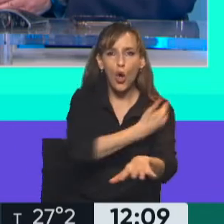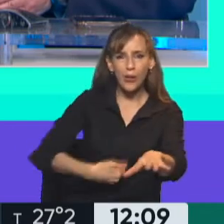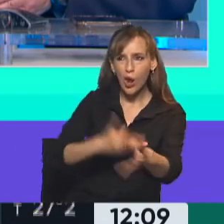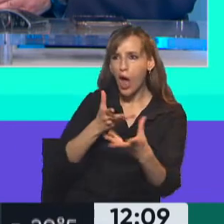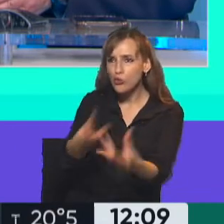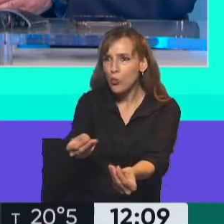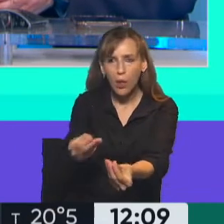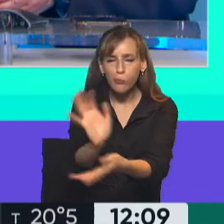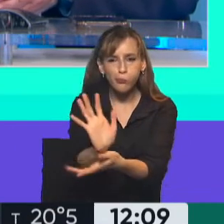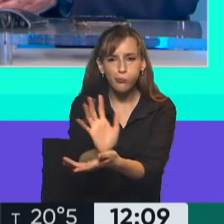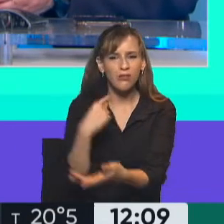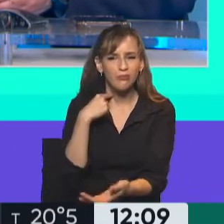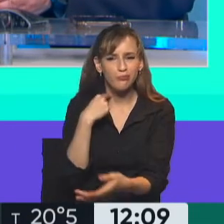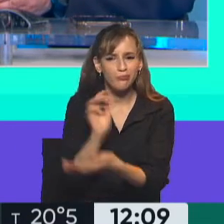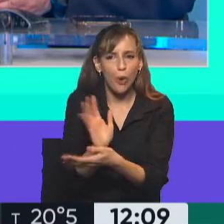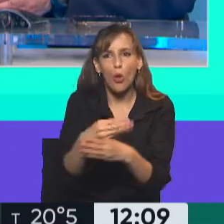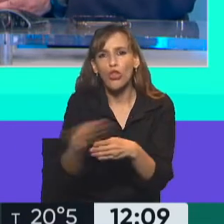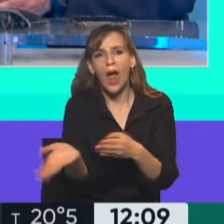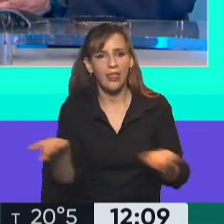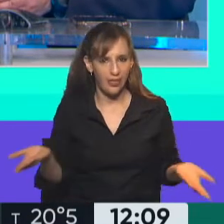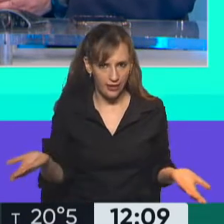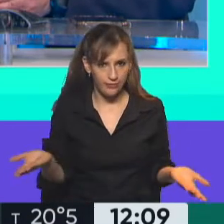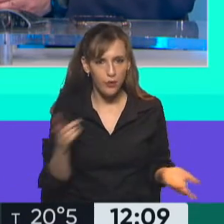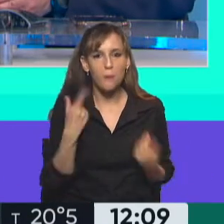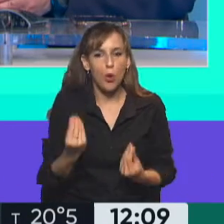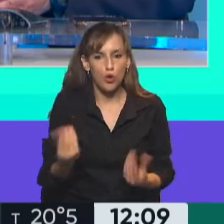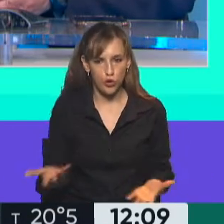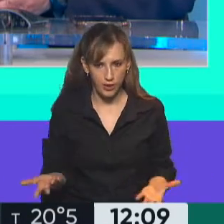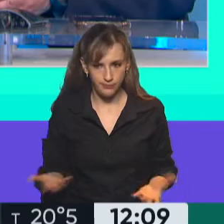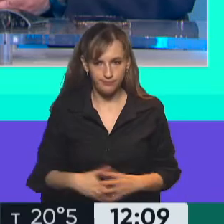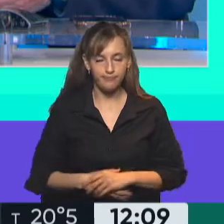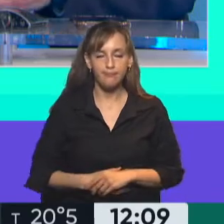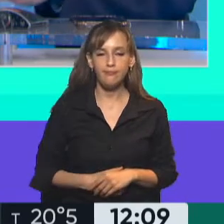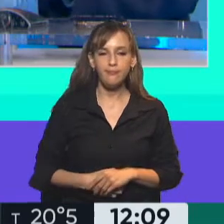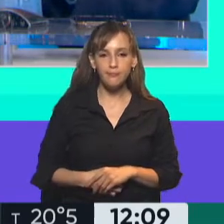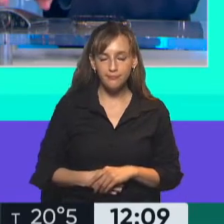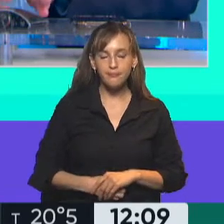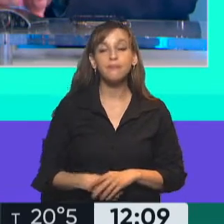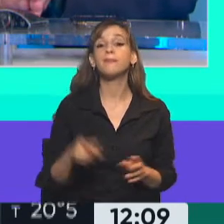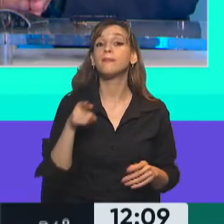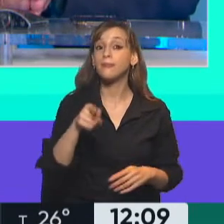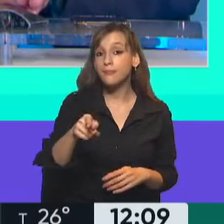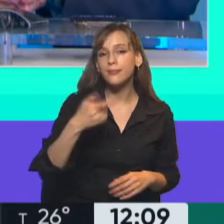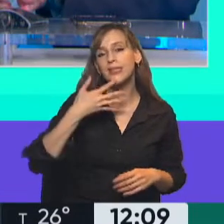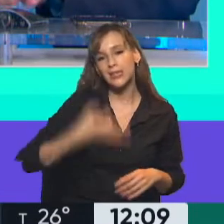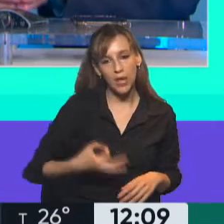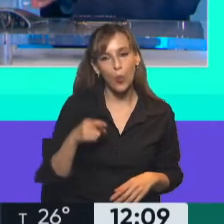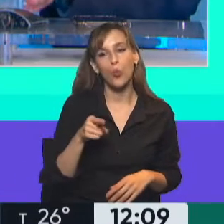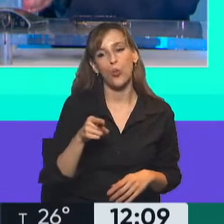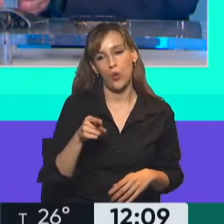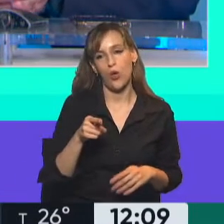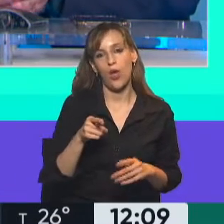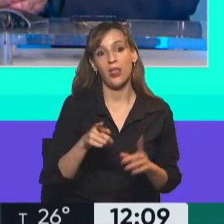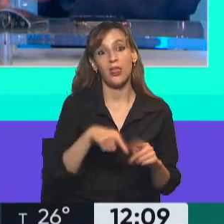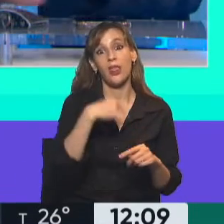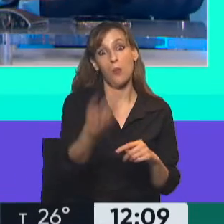había hablado de los incendios y que no había respuestas por parte, o no hubo respuestas por parte del Estado Nacional. Y ahí van a venir las respuestas